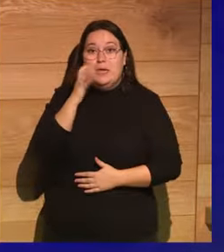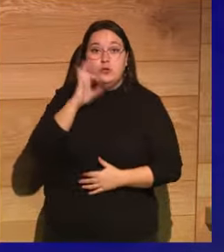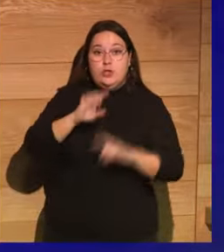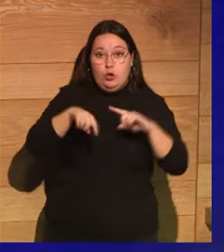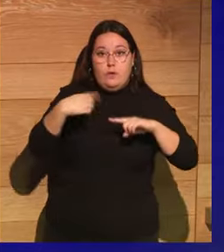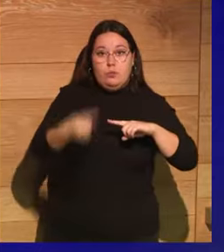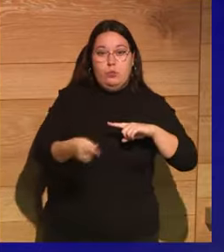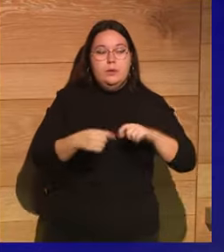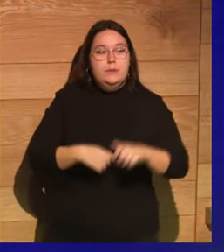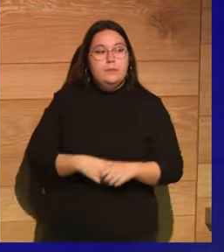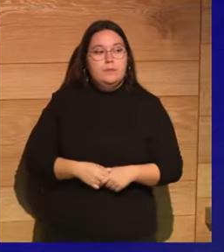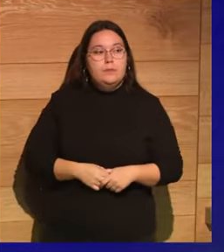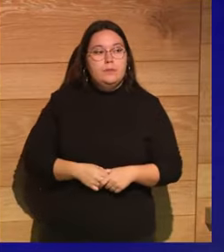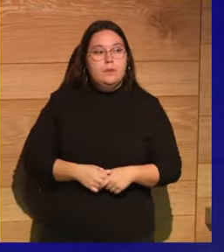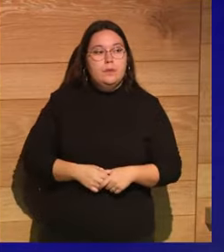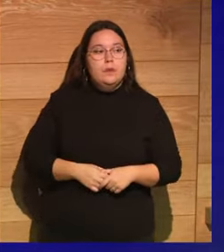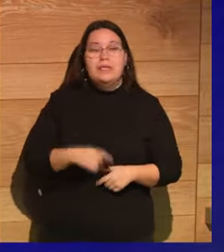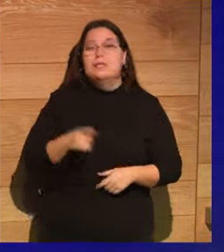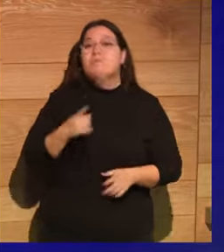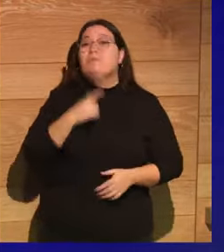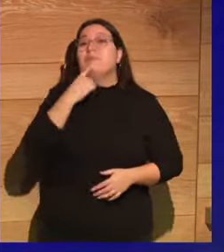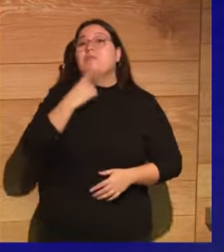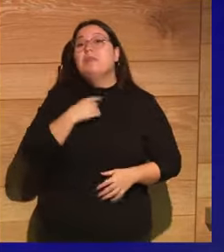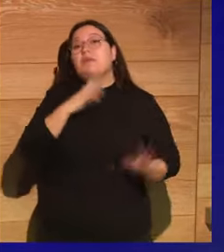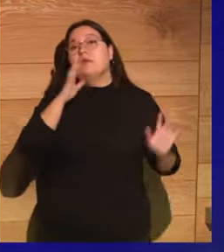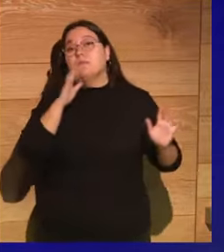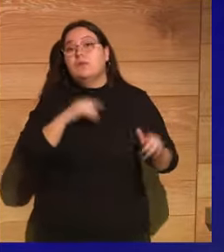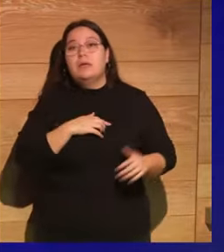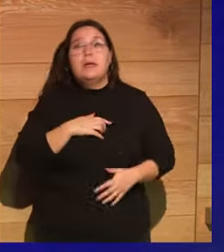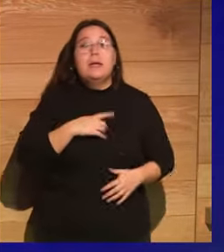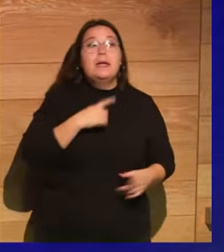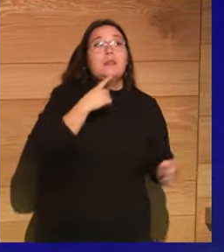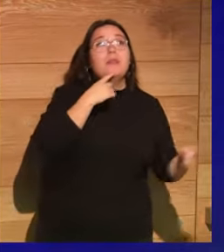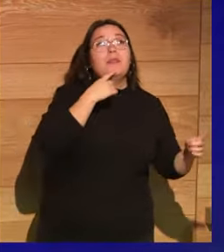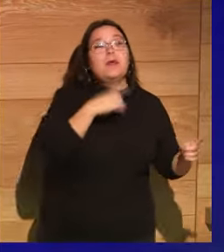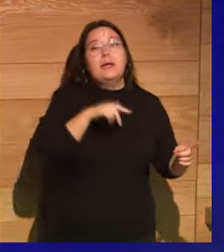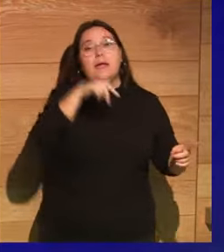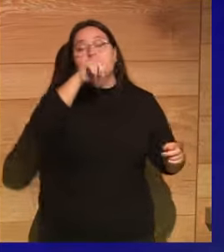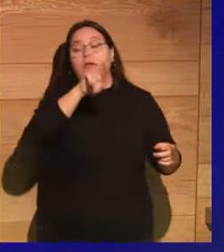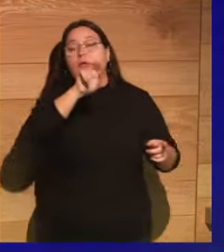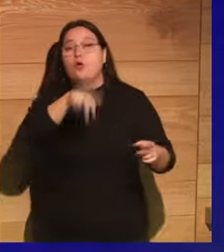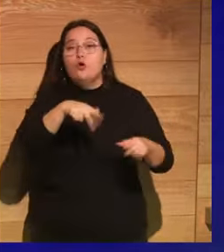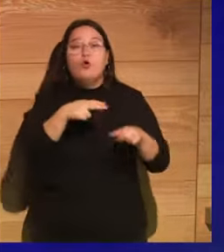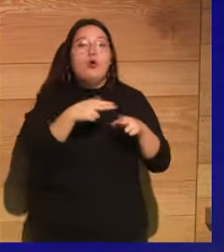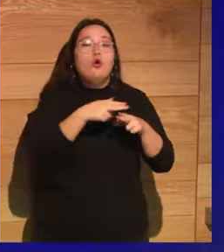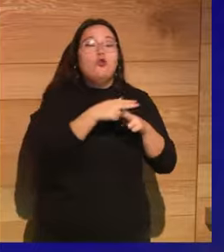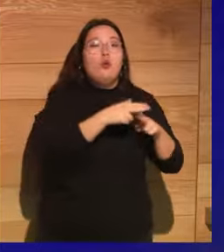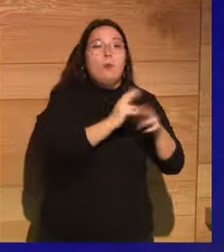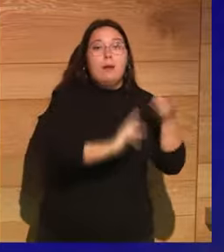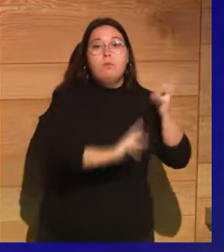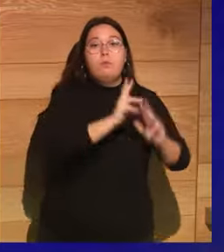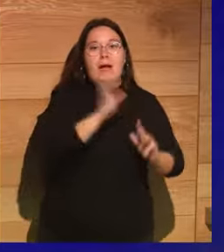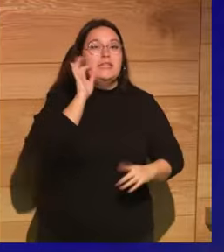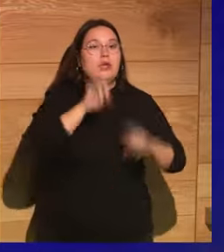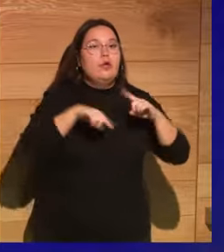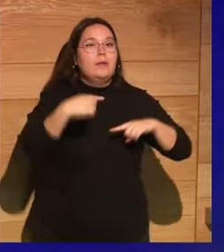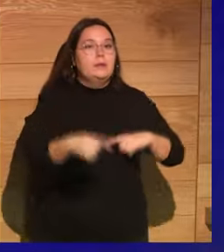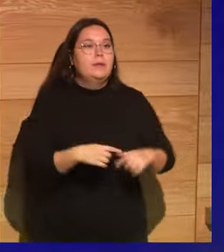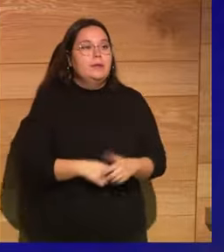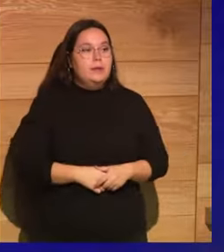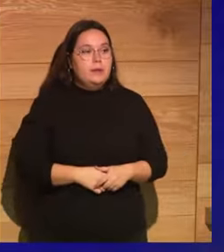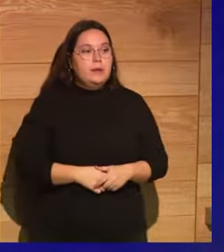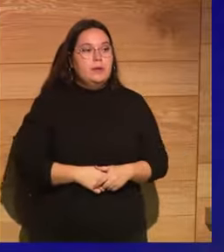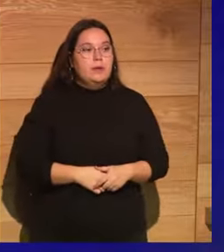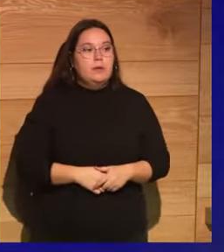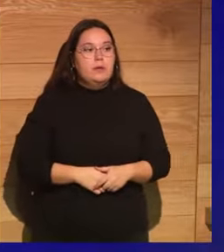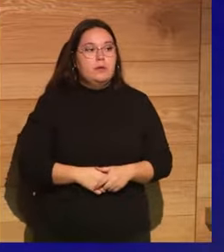después del propio Nerón, se nos dice que había rumores de que quizá Nerón había quemado Roma al siglo siguiente. Esto lo dice su etonio, ¿no? Al siglo